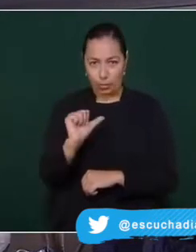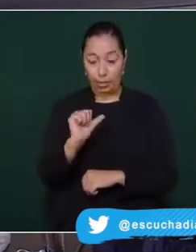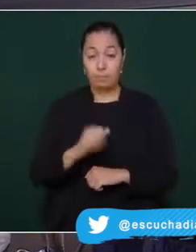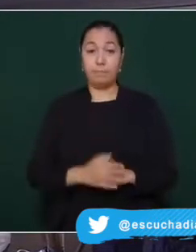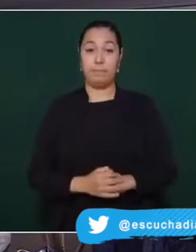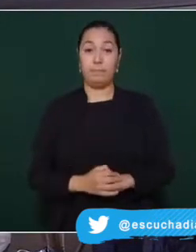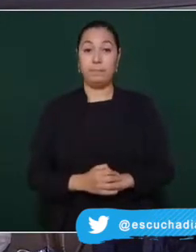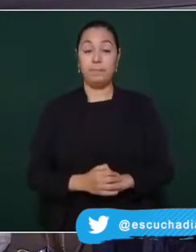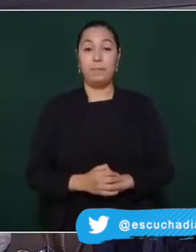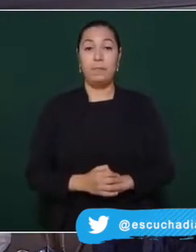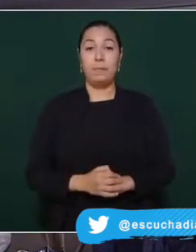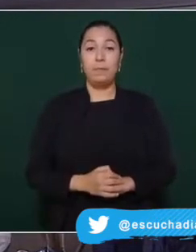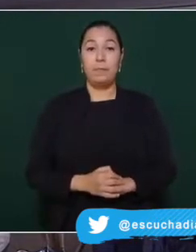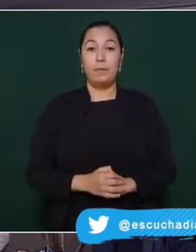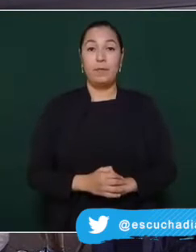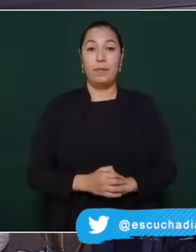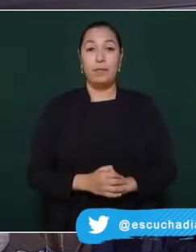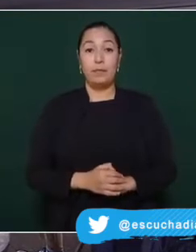nuestro continente